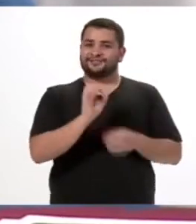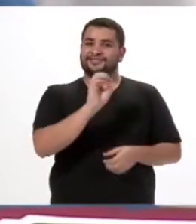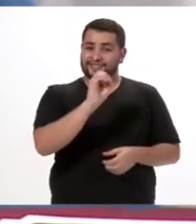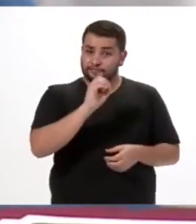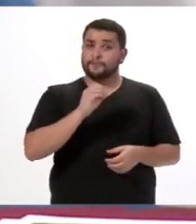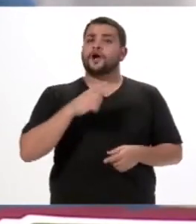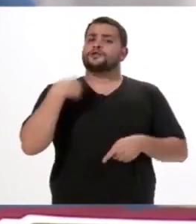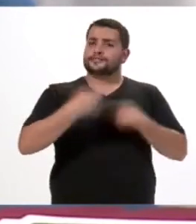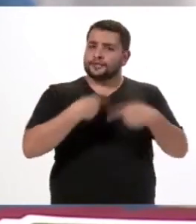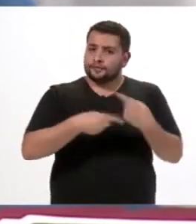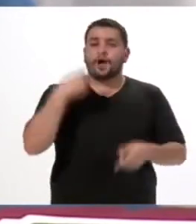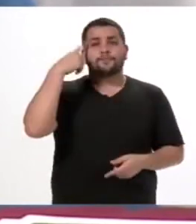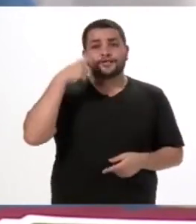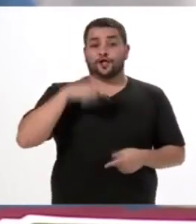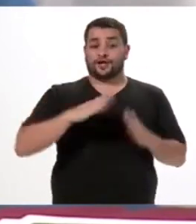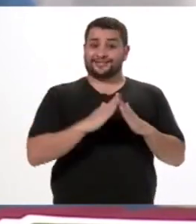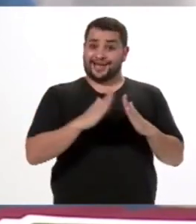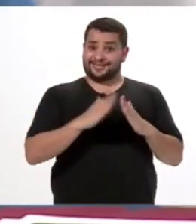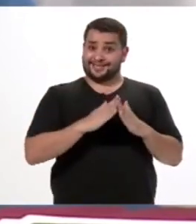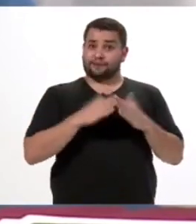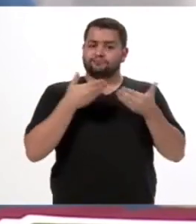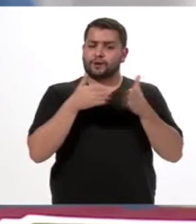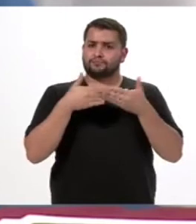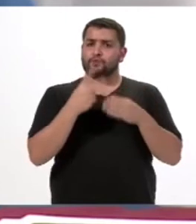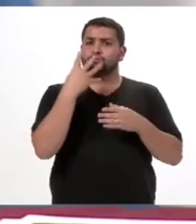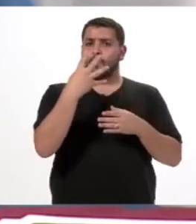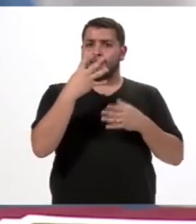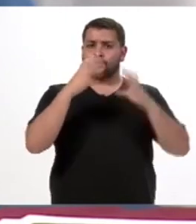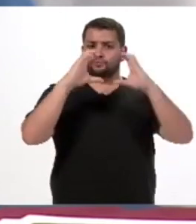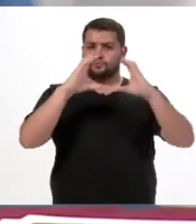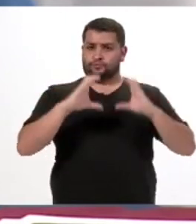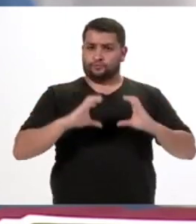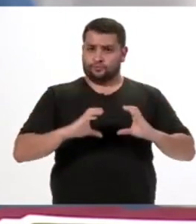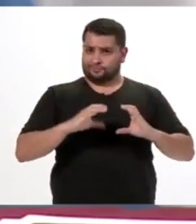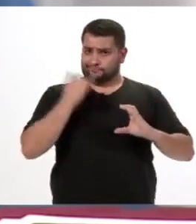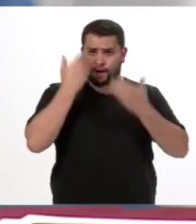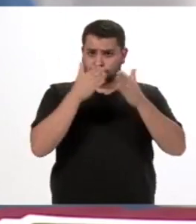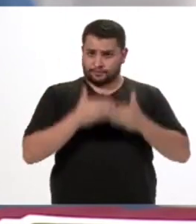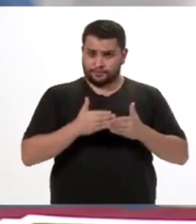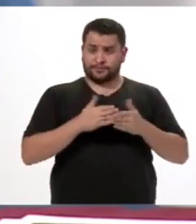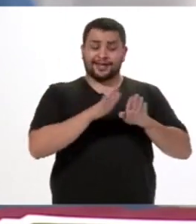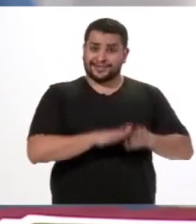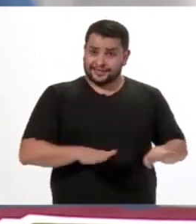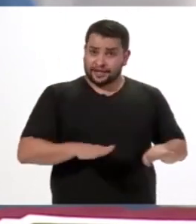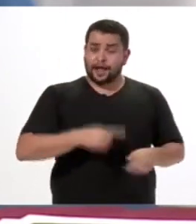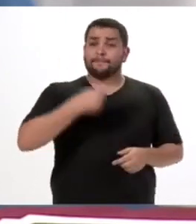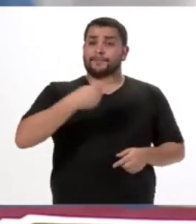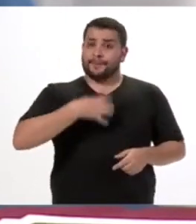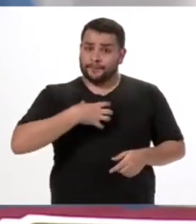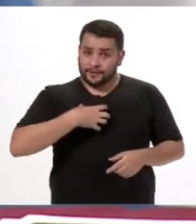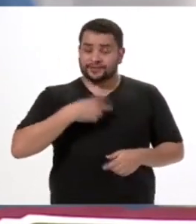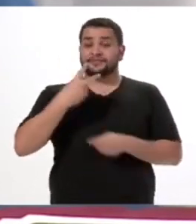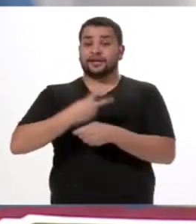Seguimos Aprendiendo en Casa, ya tiene abierto cuatro blogs para cada uno de los niveles. Es inicial, primario,